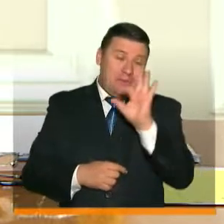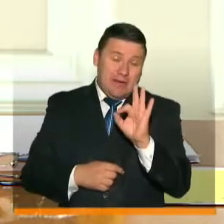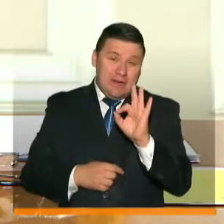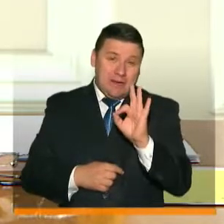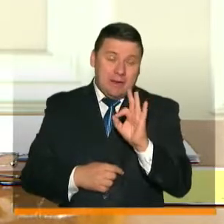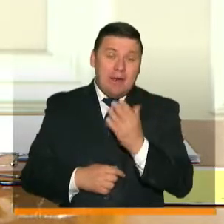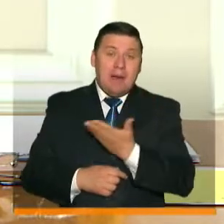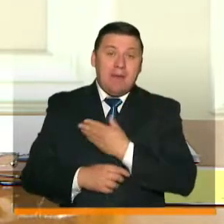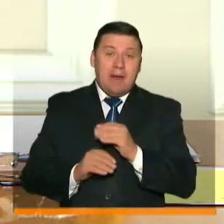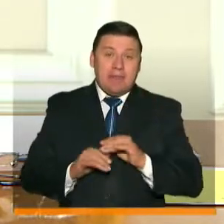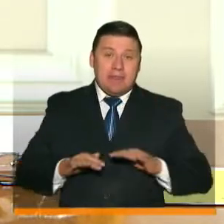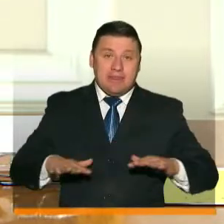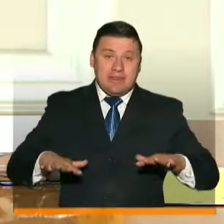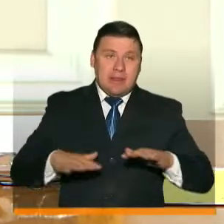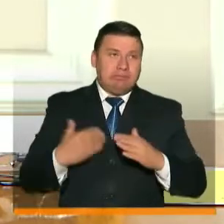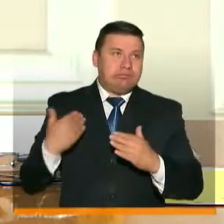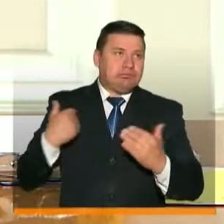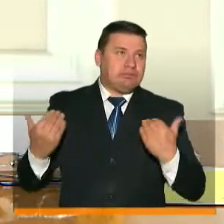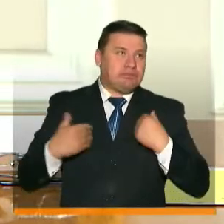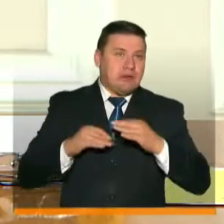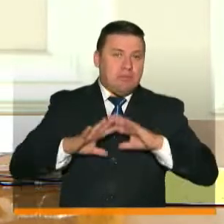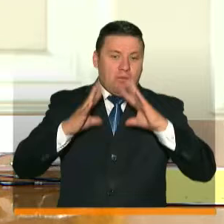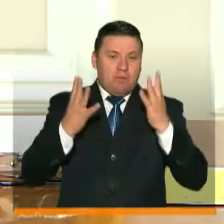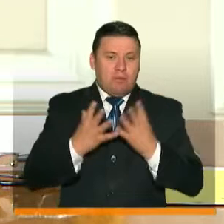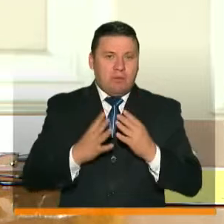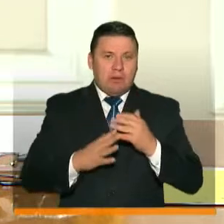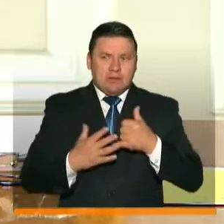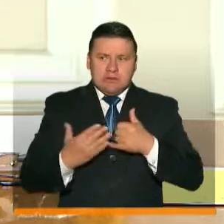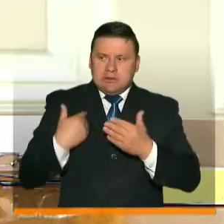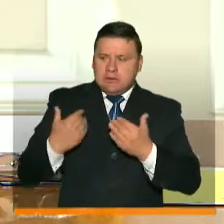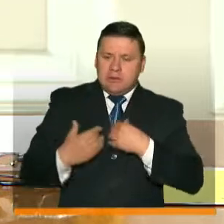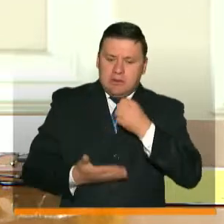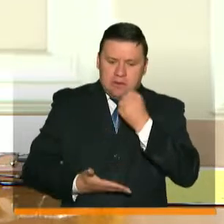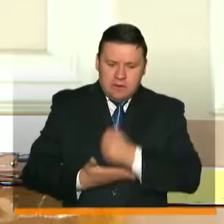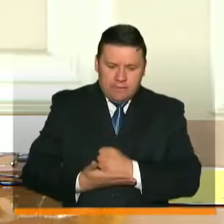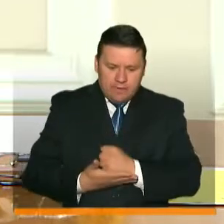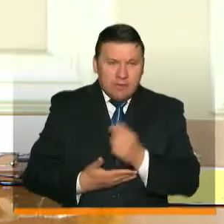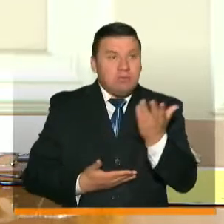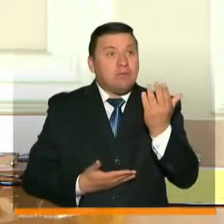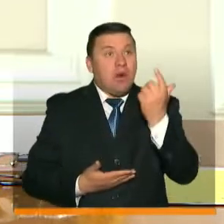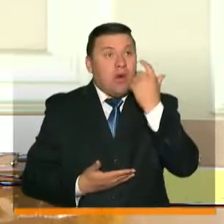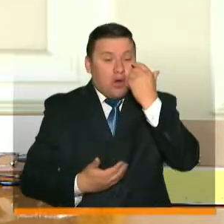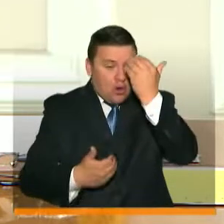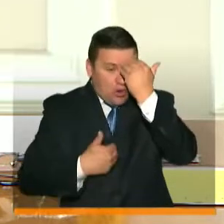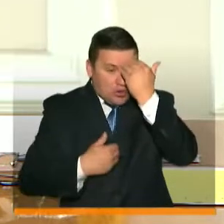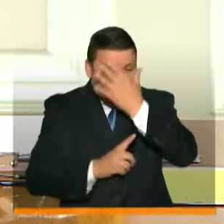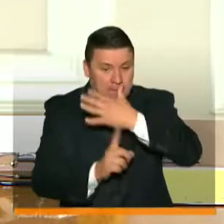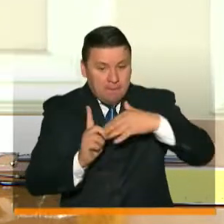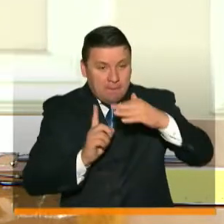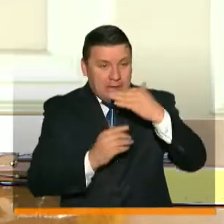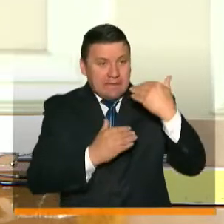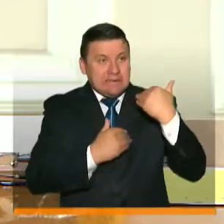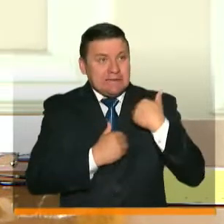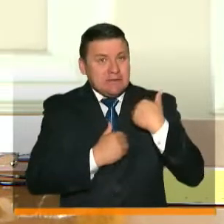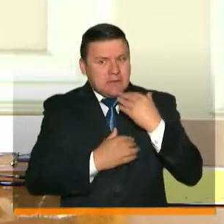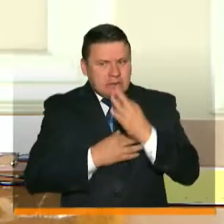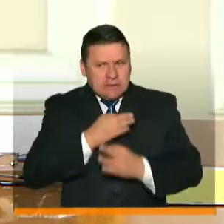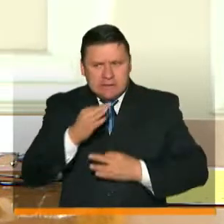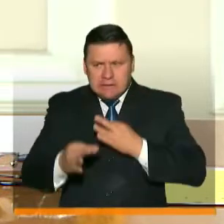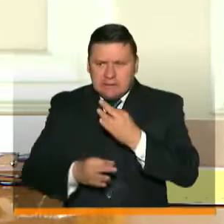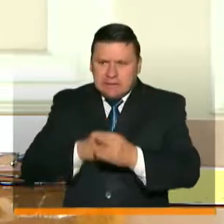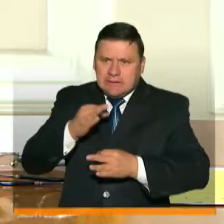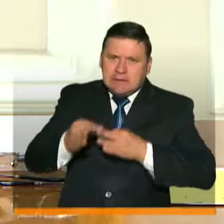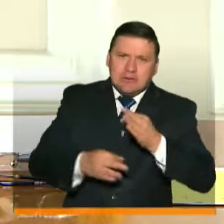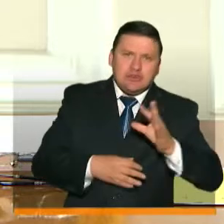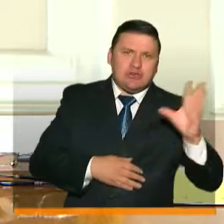la madre tierra también nos ha hablado y nos obliga a ser cada vez más conscientes de nuestra responsabilidad para proteger